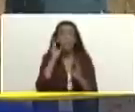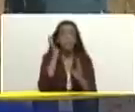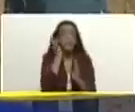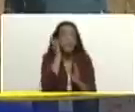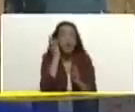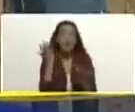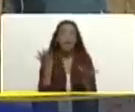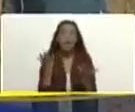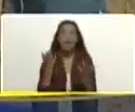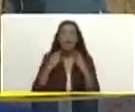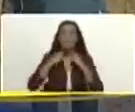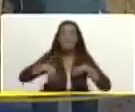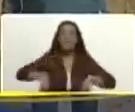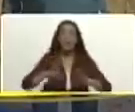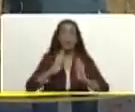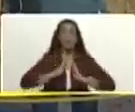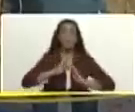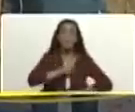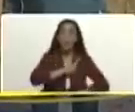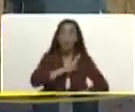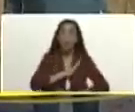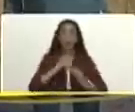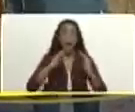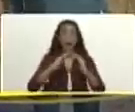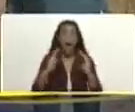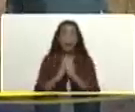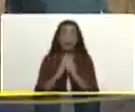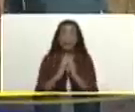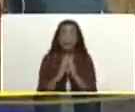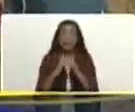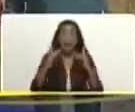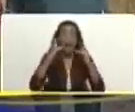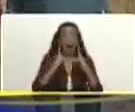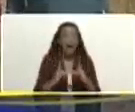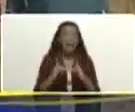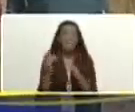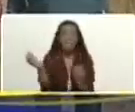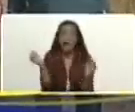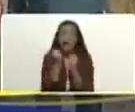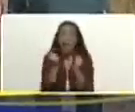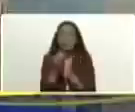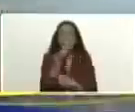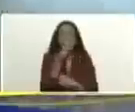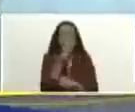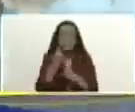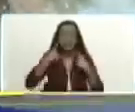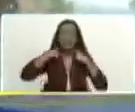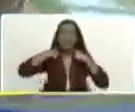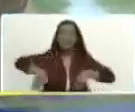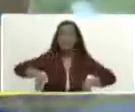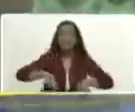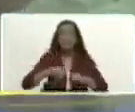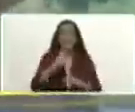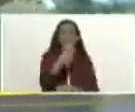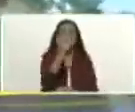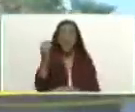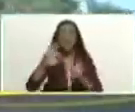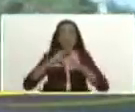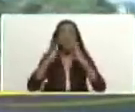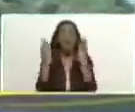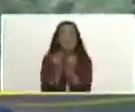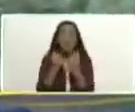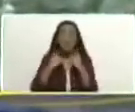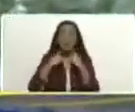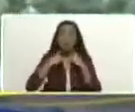y hombres que perdieron sus viviendas perdieron sus enseres y verdaderamente hay más de 20 familias